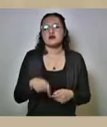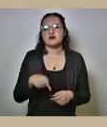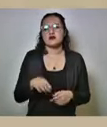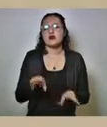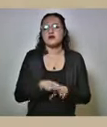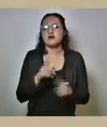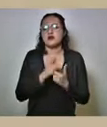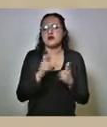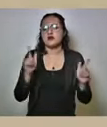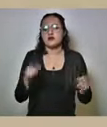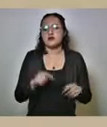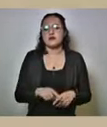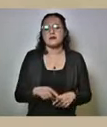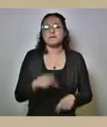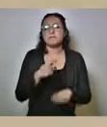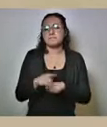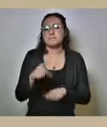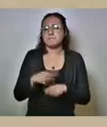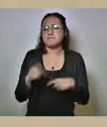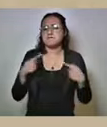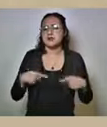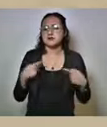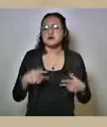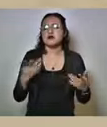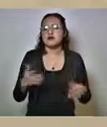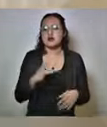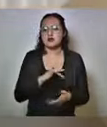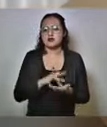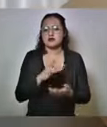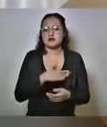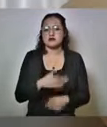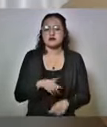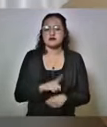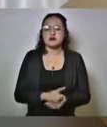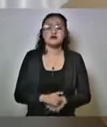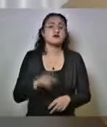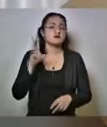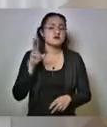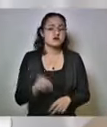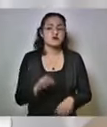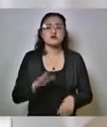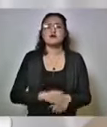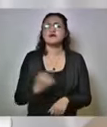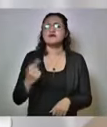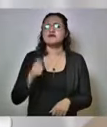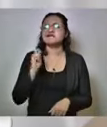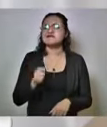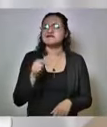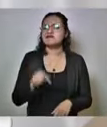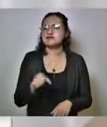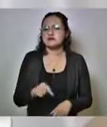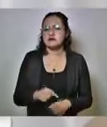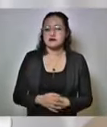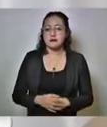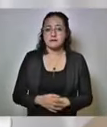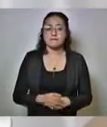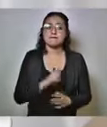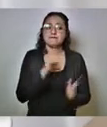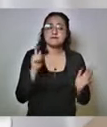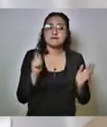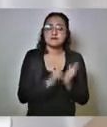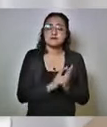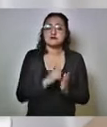de la liberación de peligrosos delincuentes gracias buenos días Violeta porque son procedimientos que la propia ley